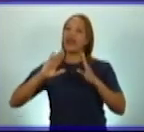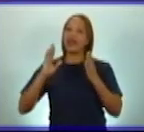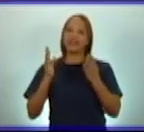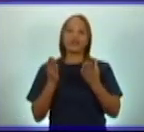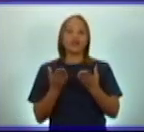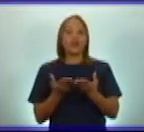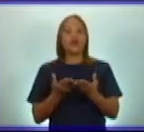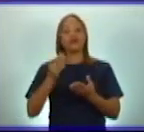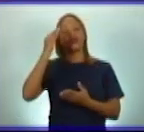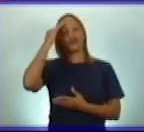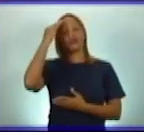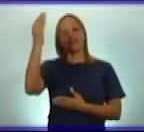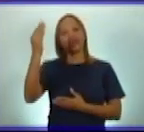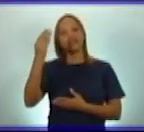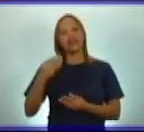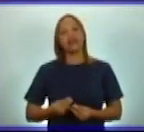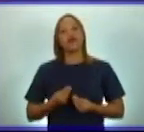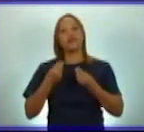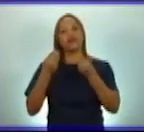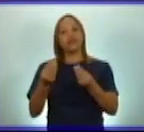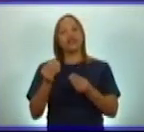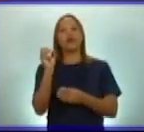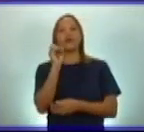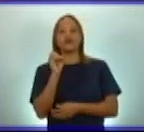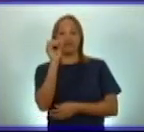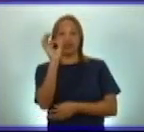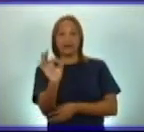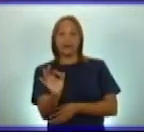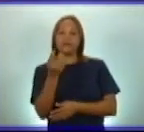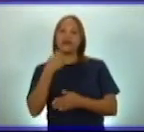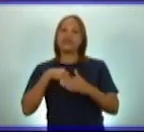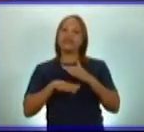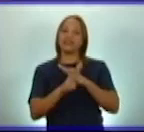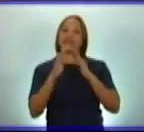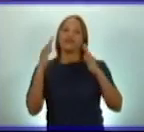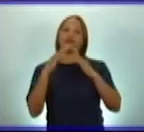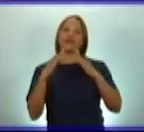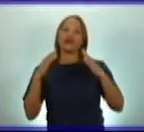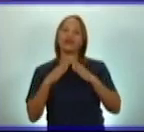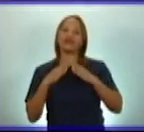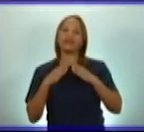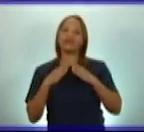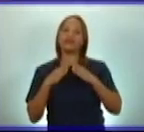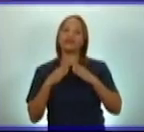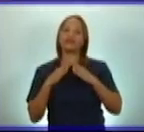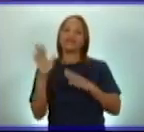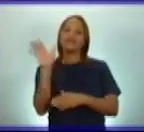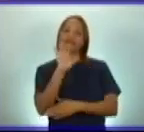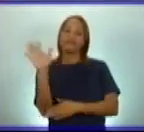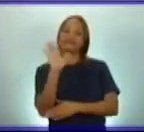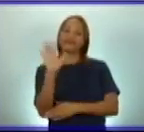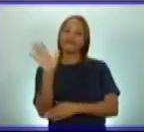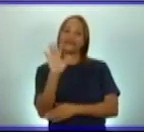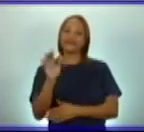muchas gracias por darnos la oportunidad de entrar en sus hogares. Hasta pronto.